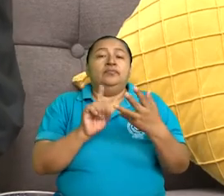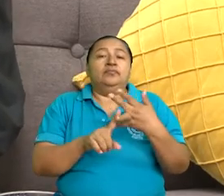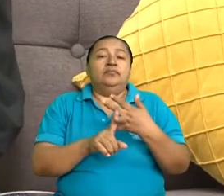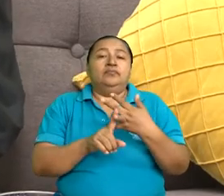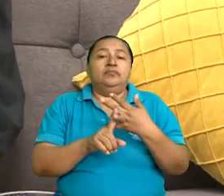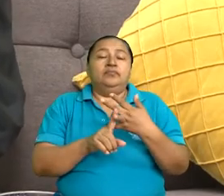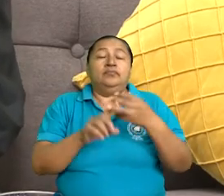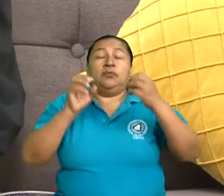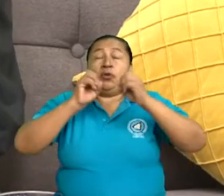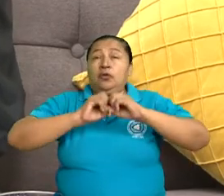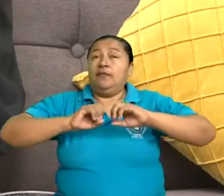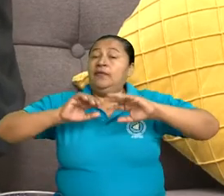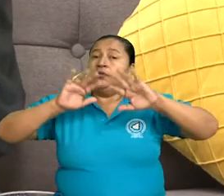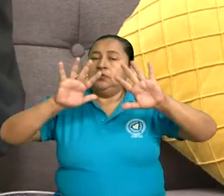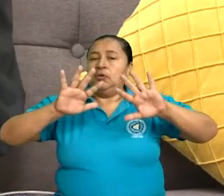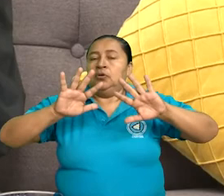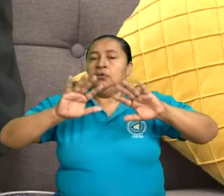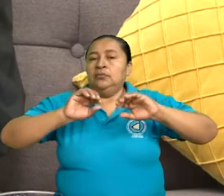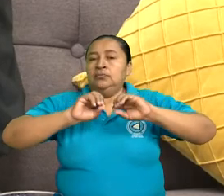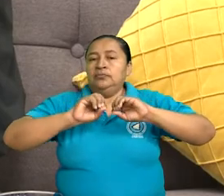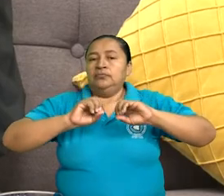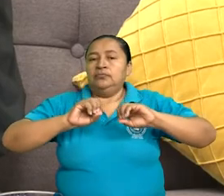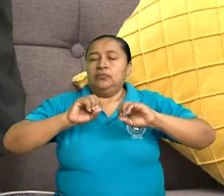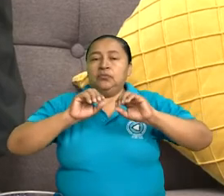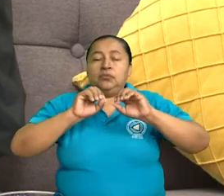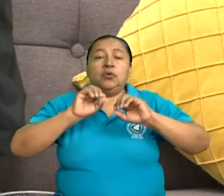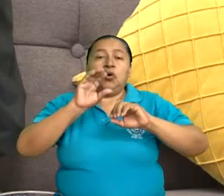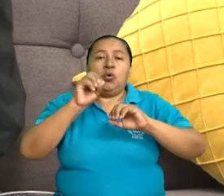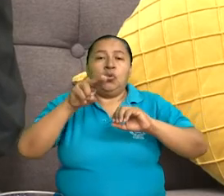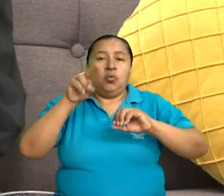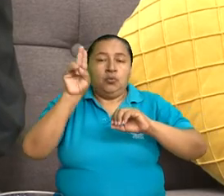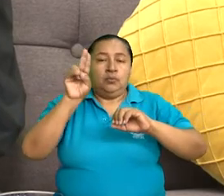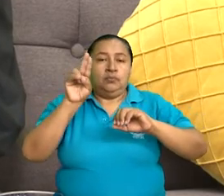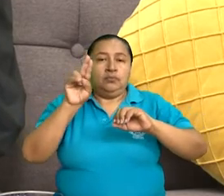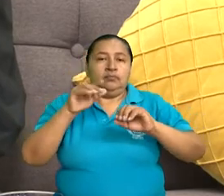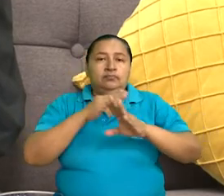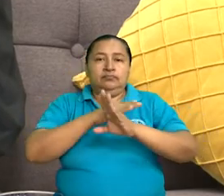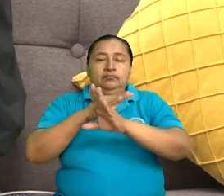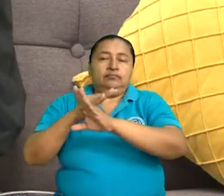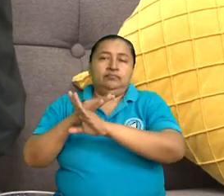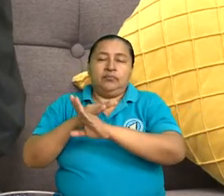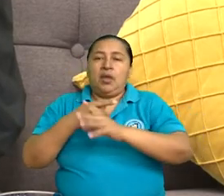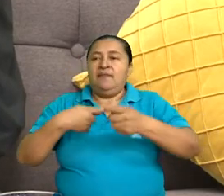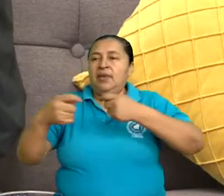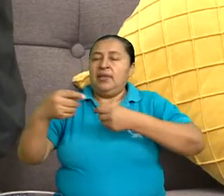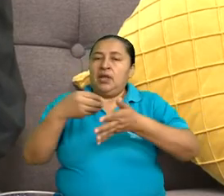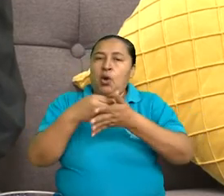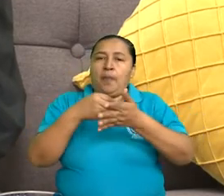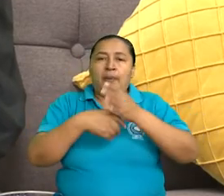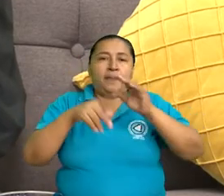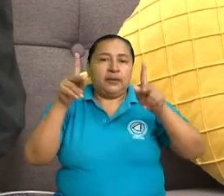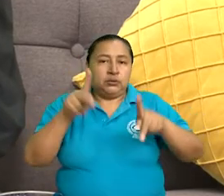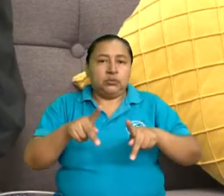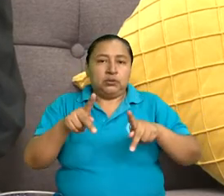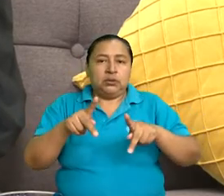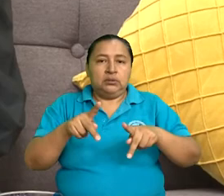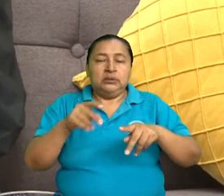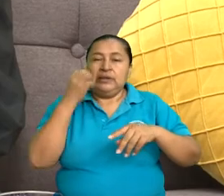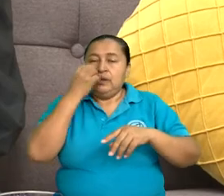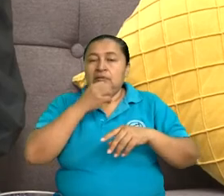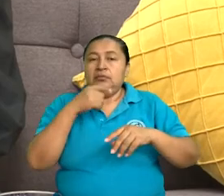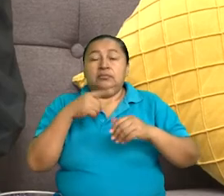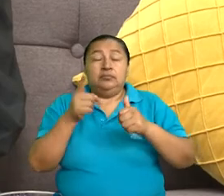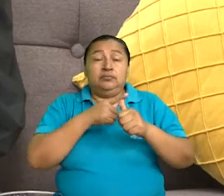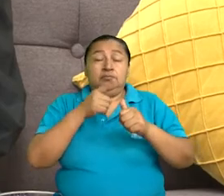La convención de las Naciones Unidas contra la trata de personas, las principales